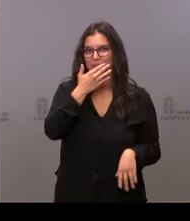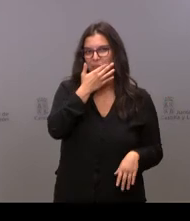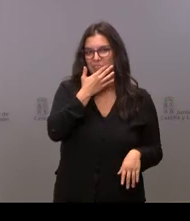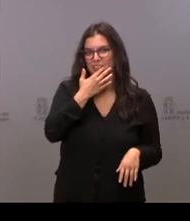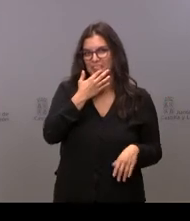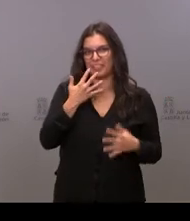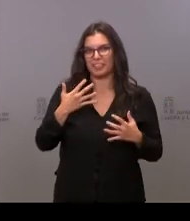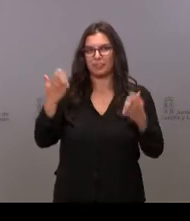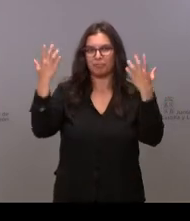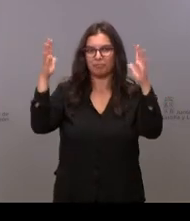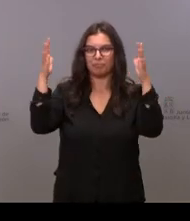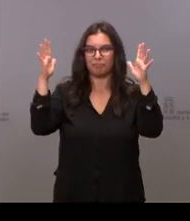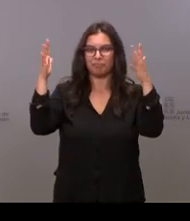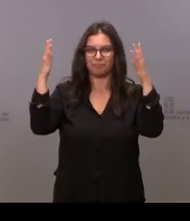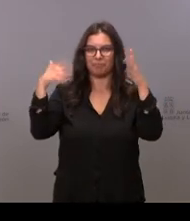Yo la acompaño, María Isabel.